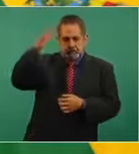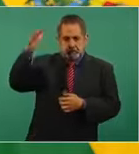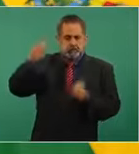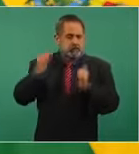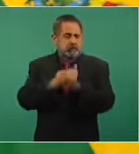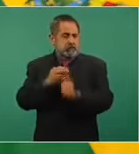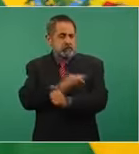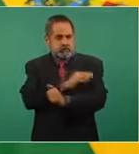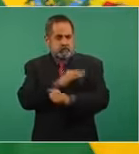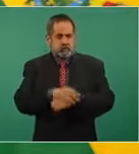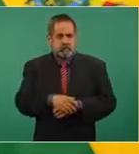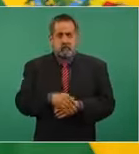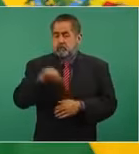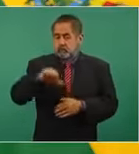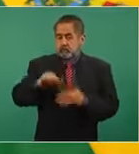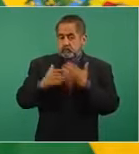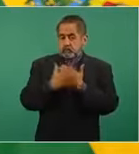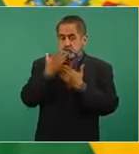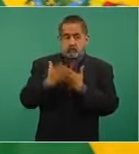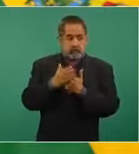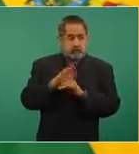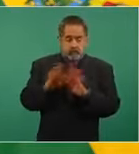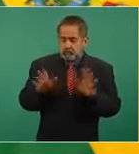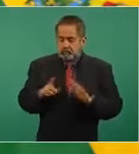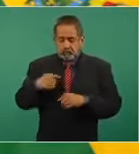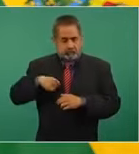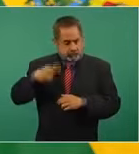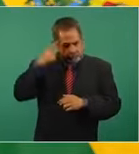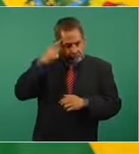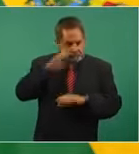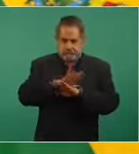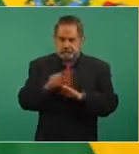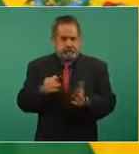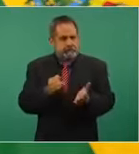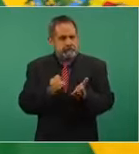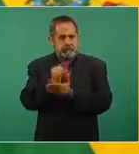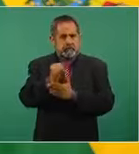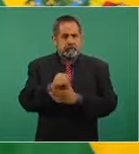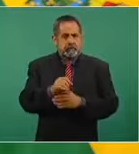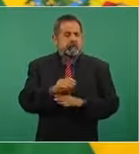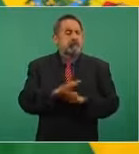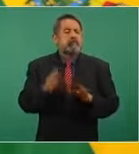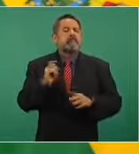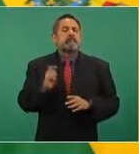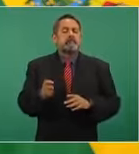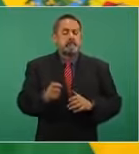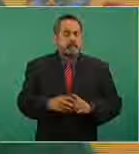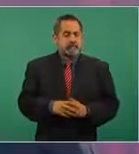Hoy en la mañana precisamente ya tomamos la decisión de